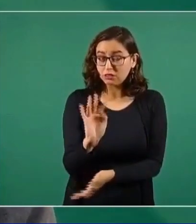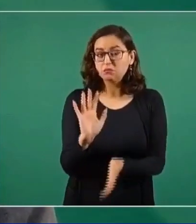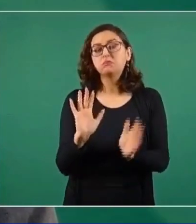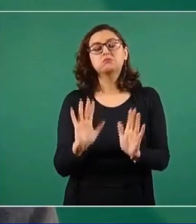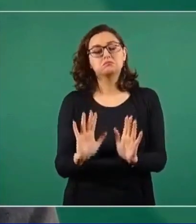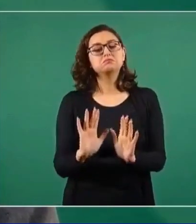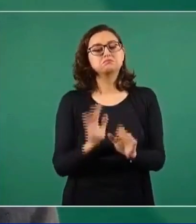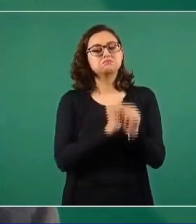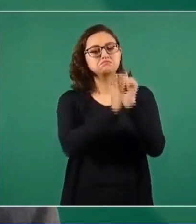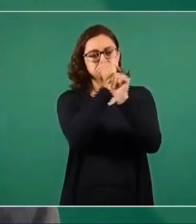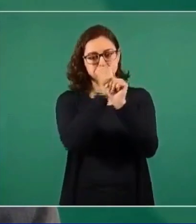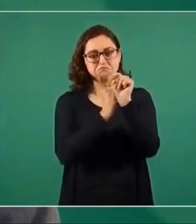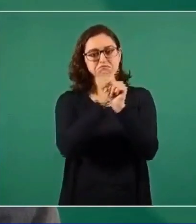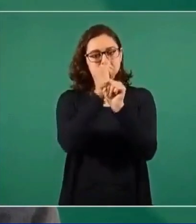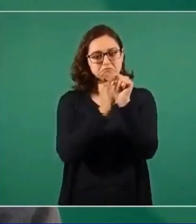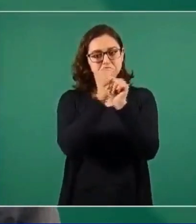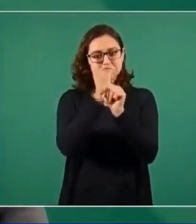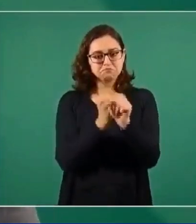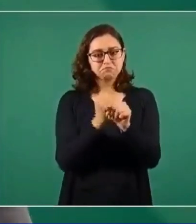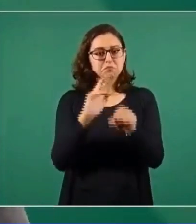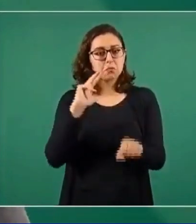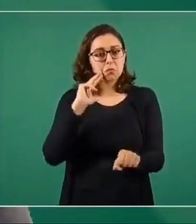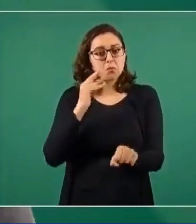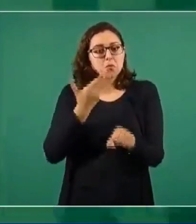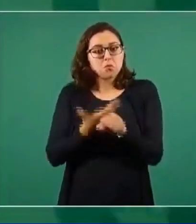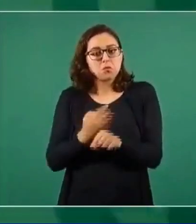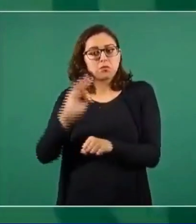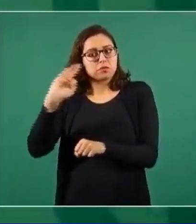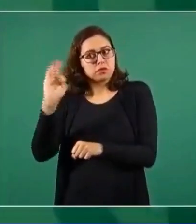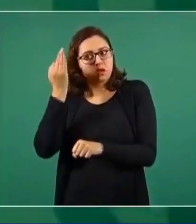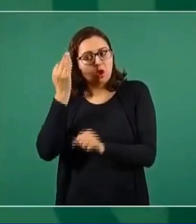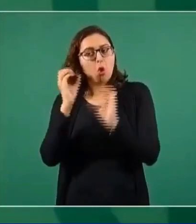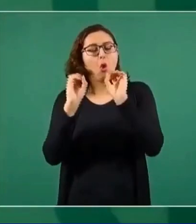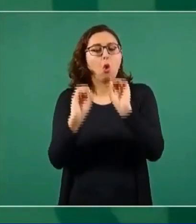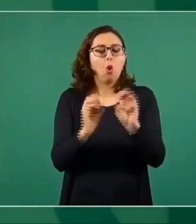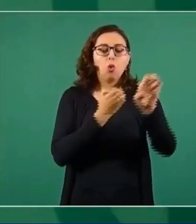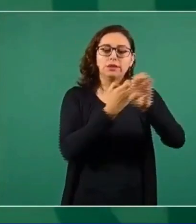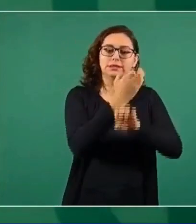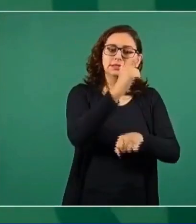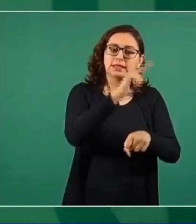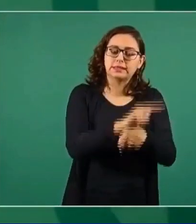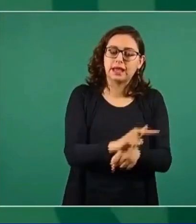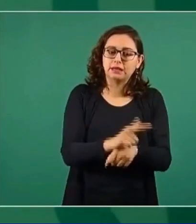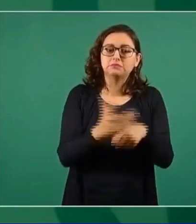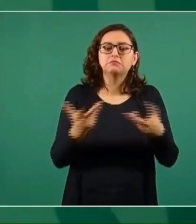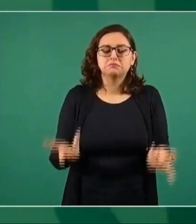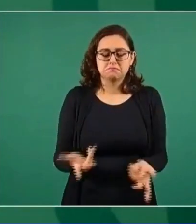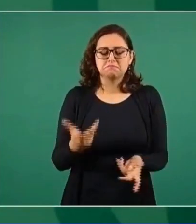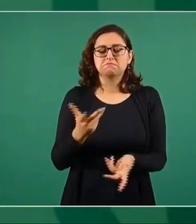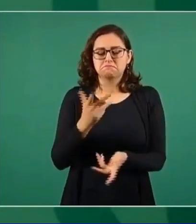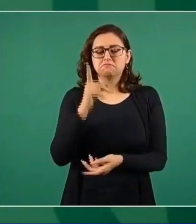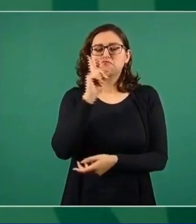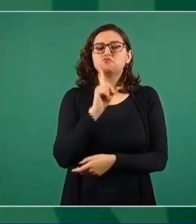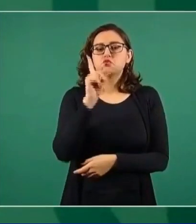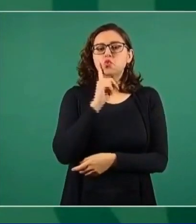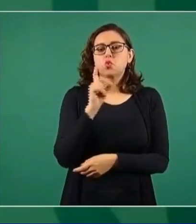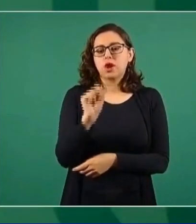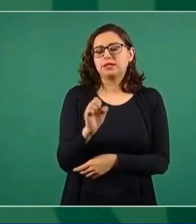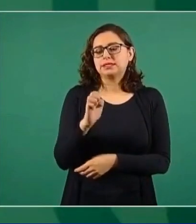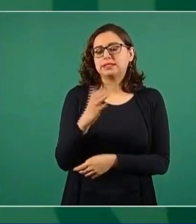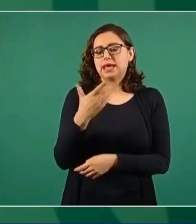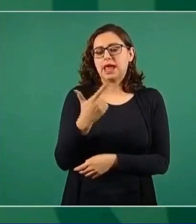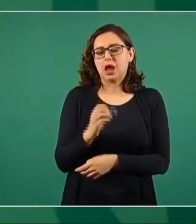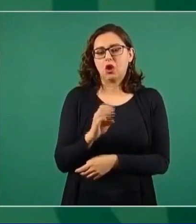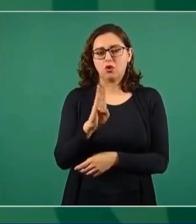tiene que ver con la federación, si es un asunto de los estados y que ella informe. Y ya lo